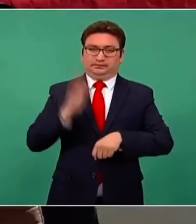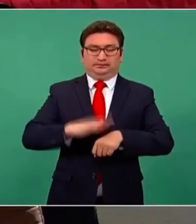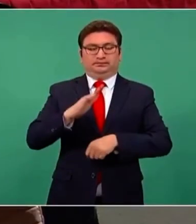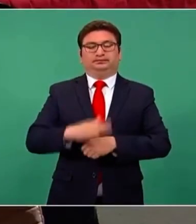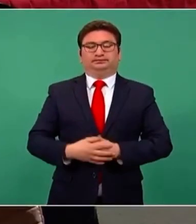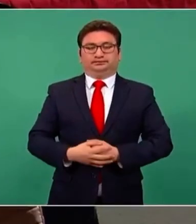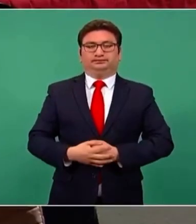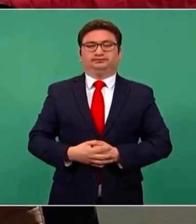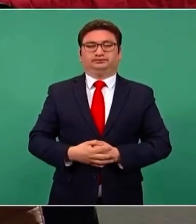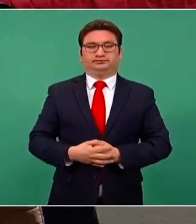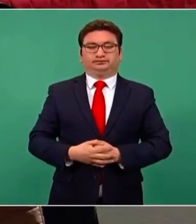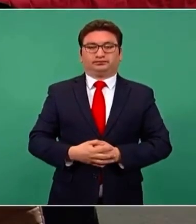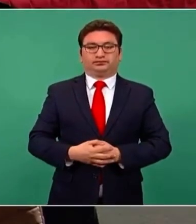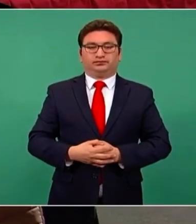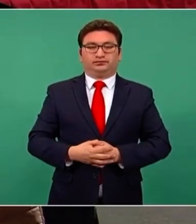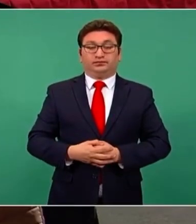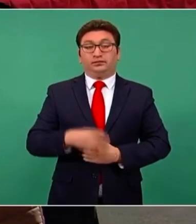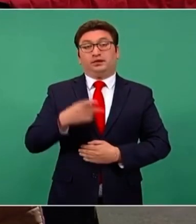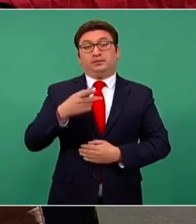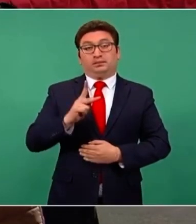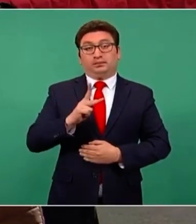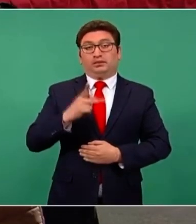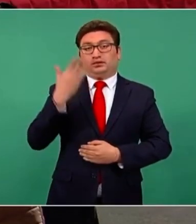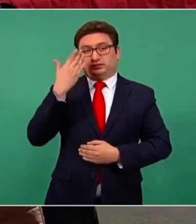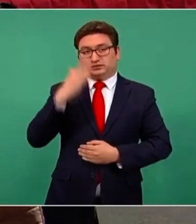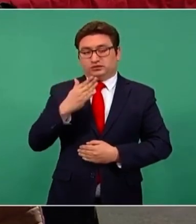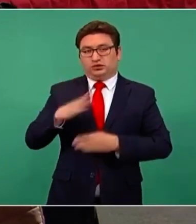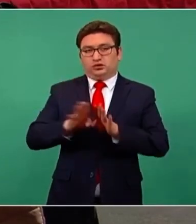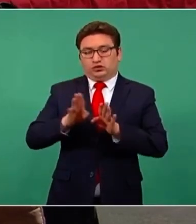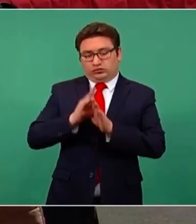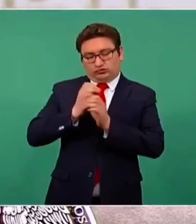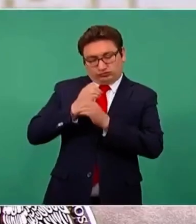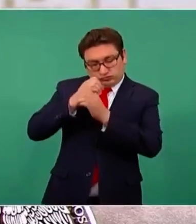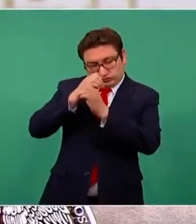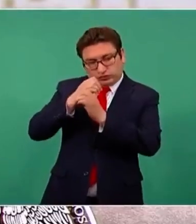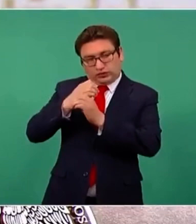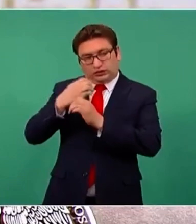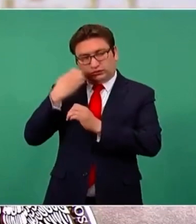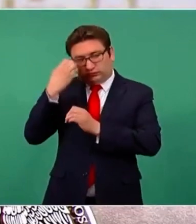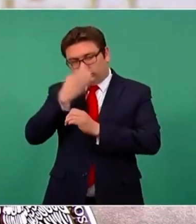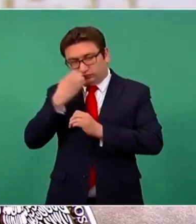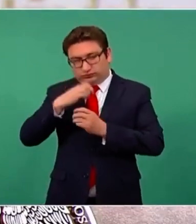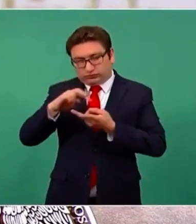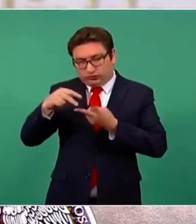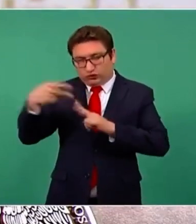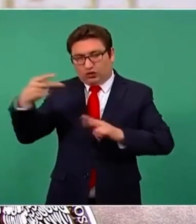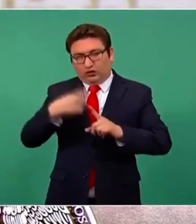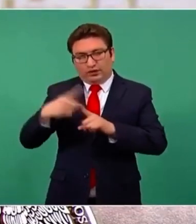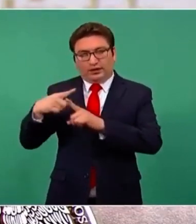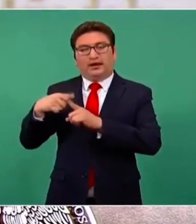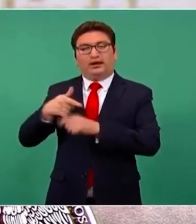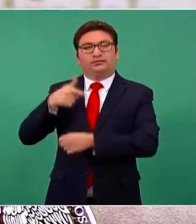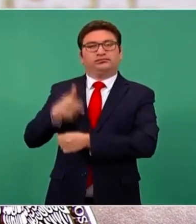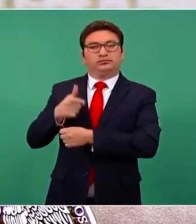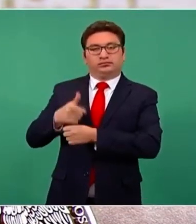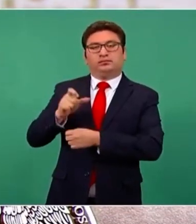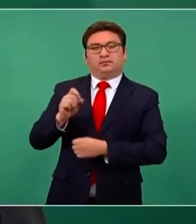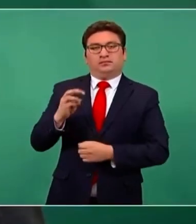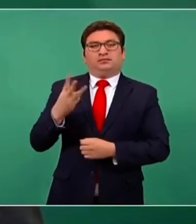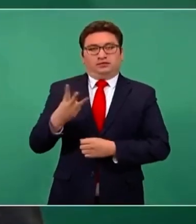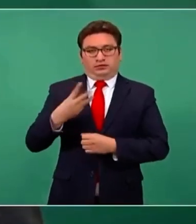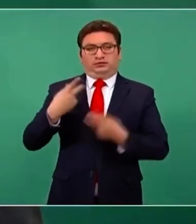Pero los estudios de secuenciación genética nos permiten hasta el momento identificar estas 23